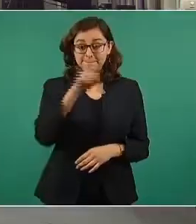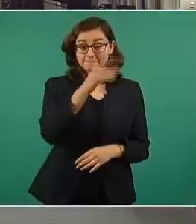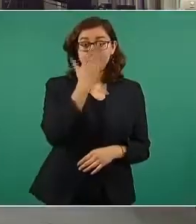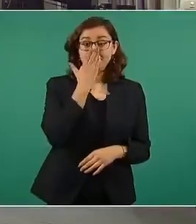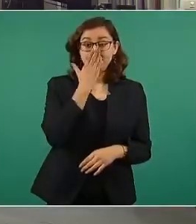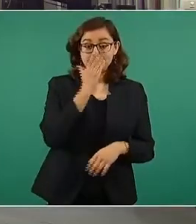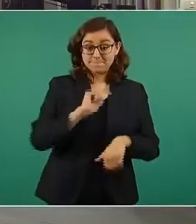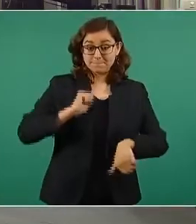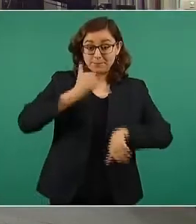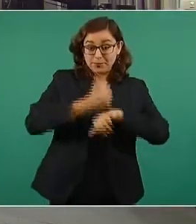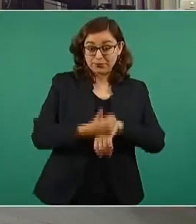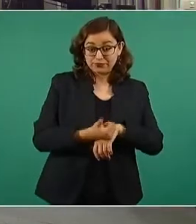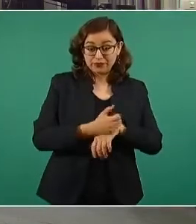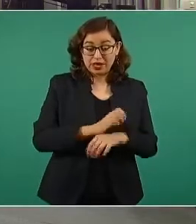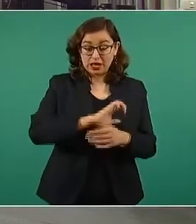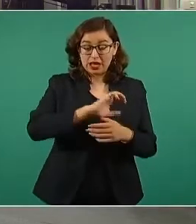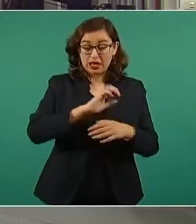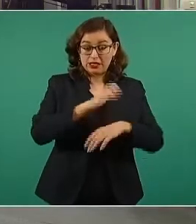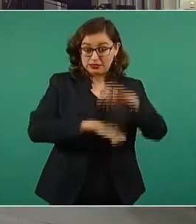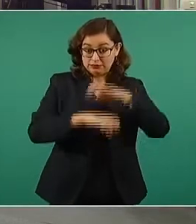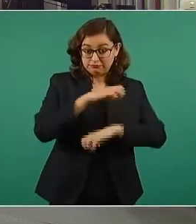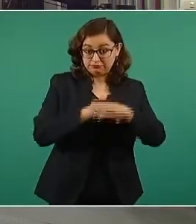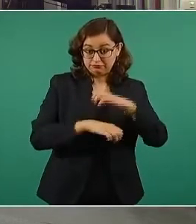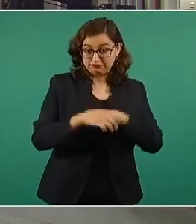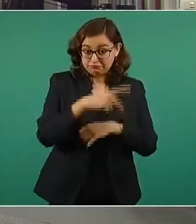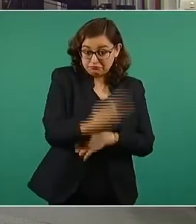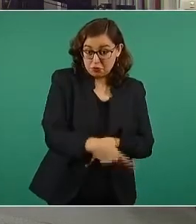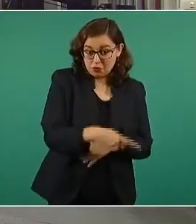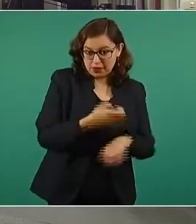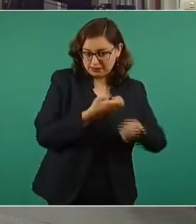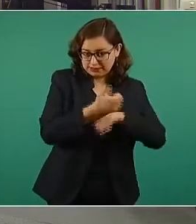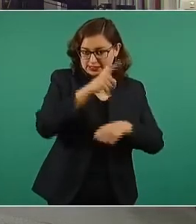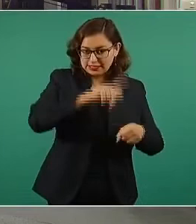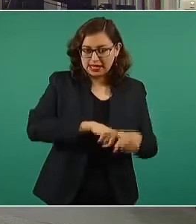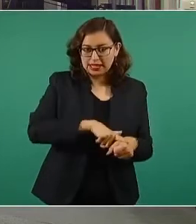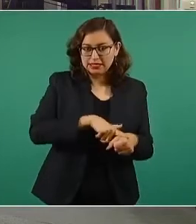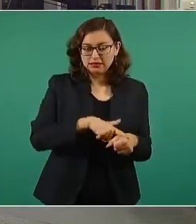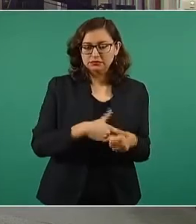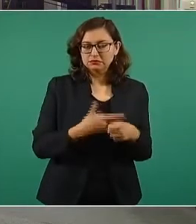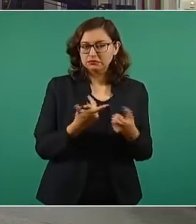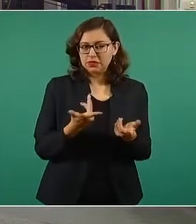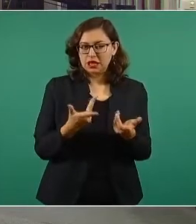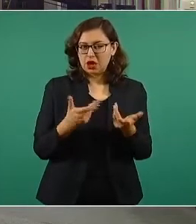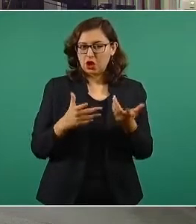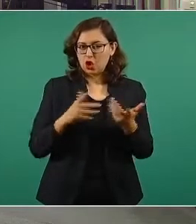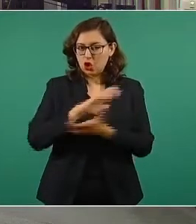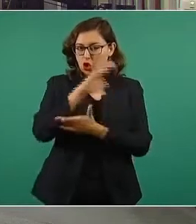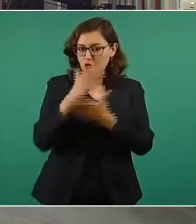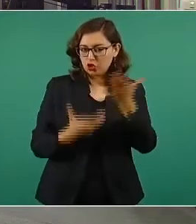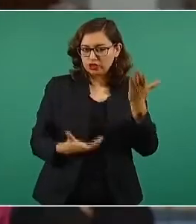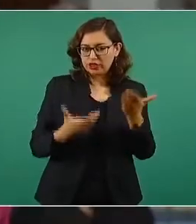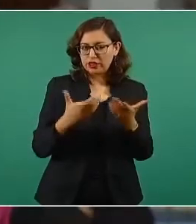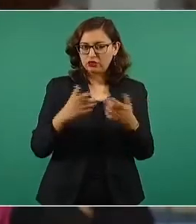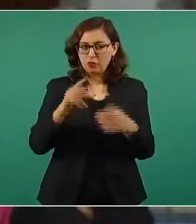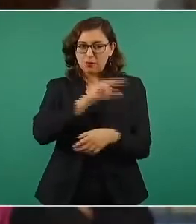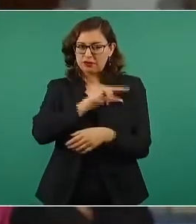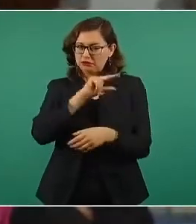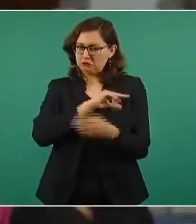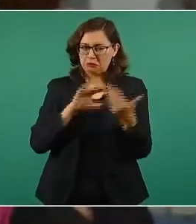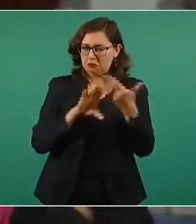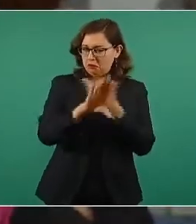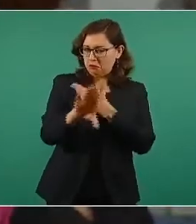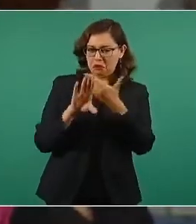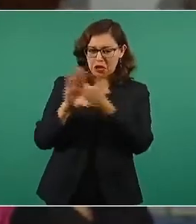los de Iberdrola y... o... o cómo serían los contratos